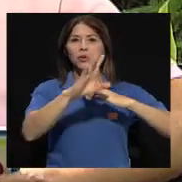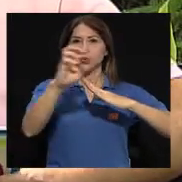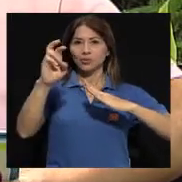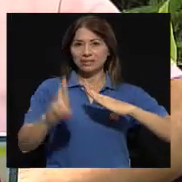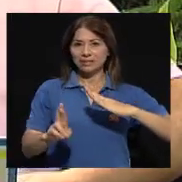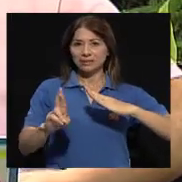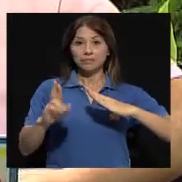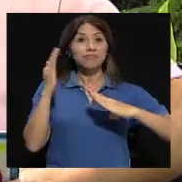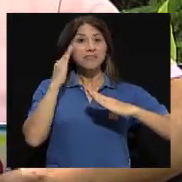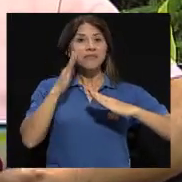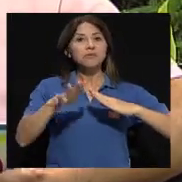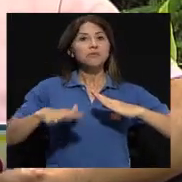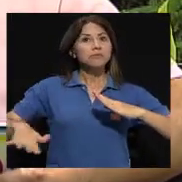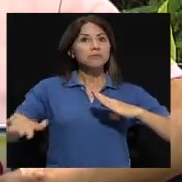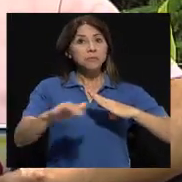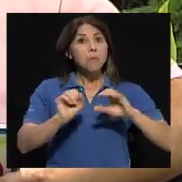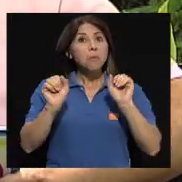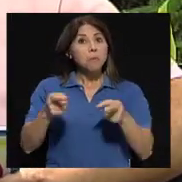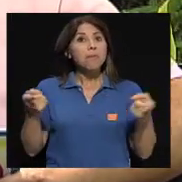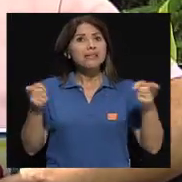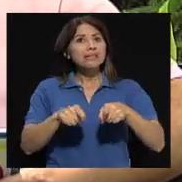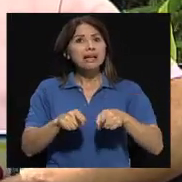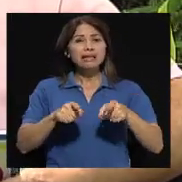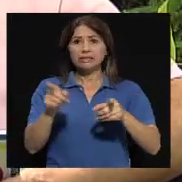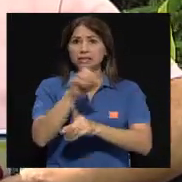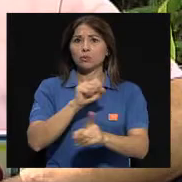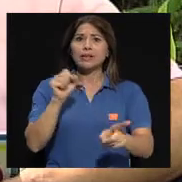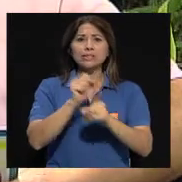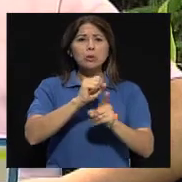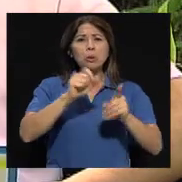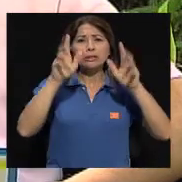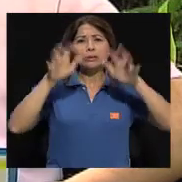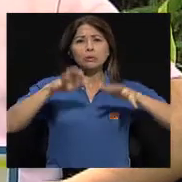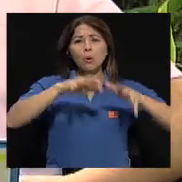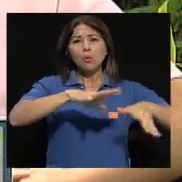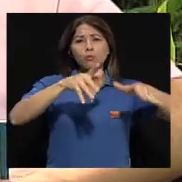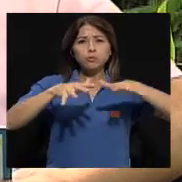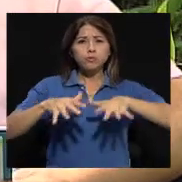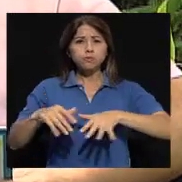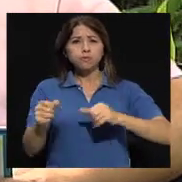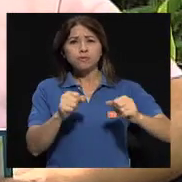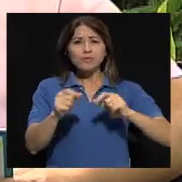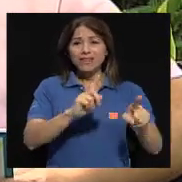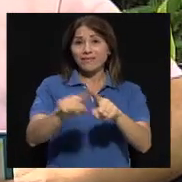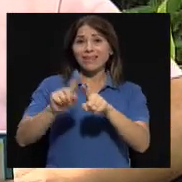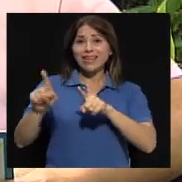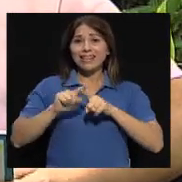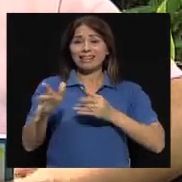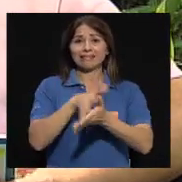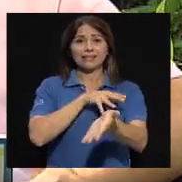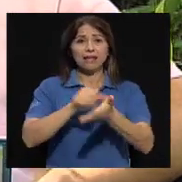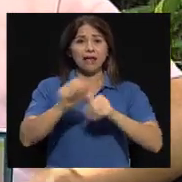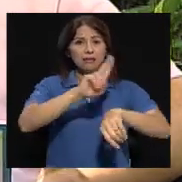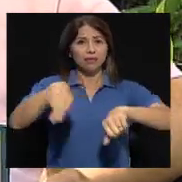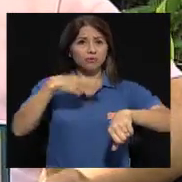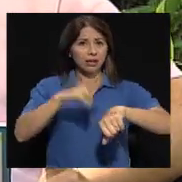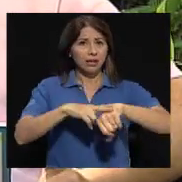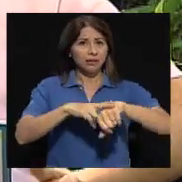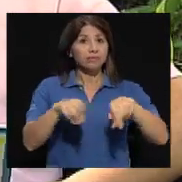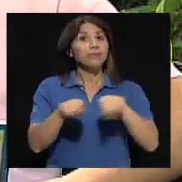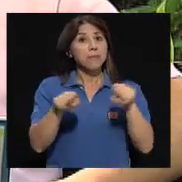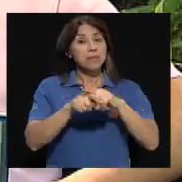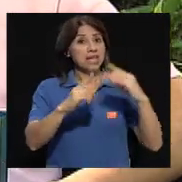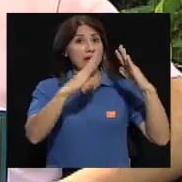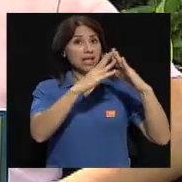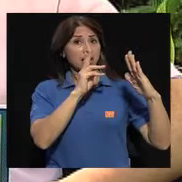nuestro país es propenso a desastres naturales, y además, en casa o fuera de ella, pueden presentarse algún tipo de